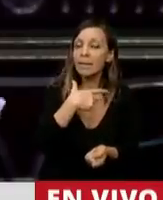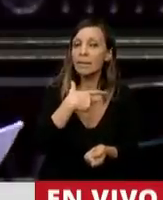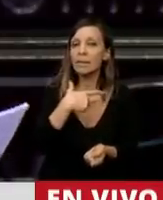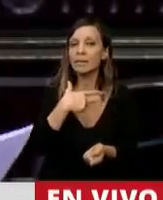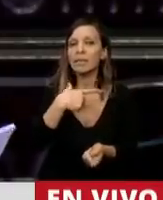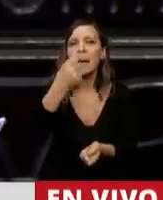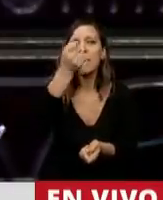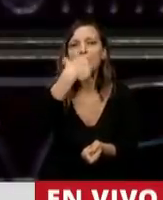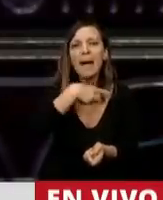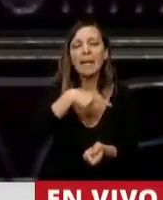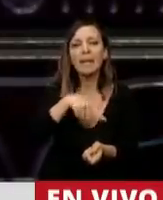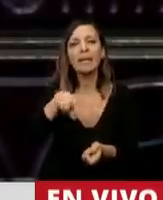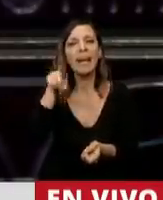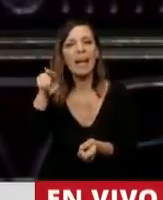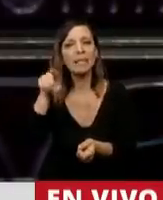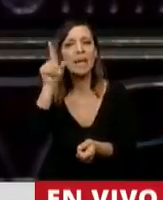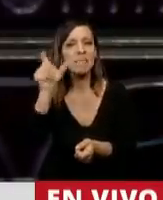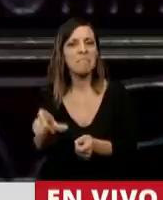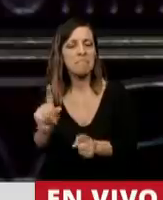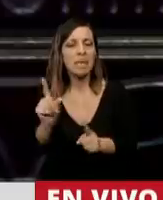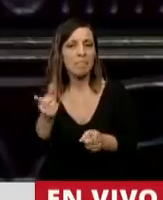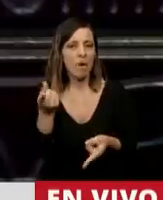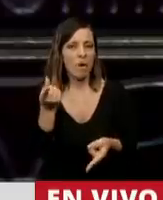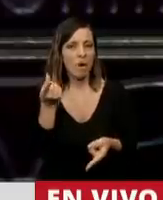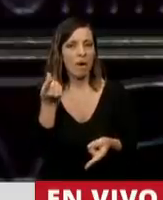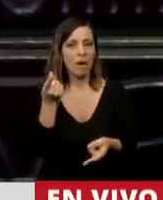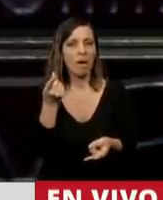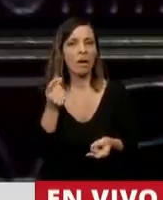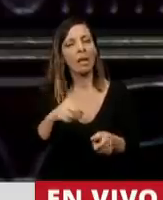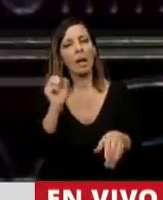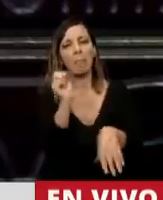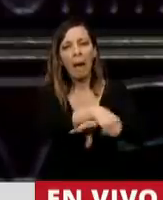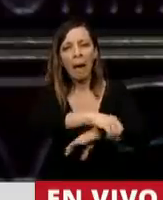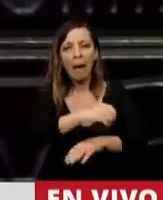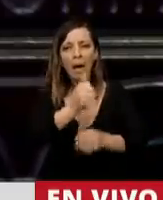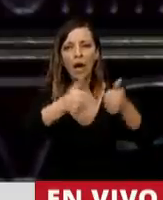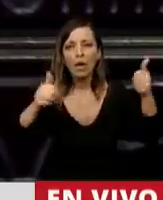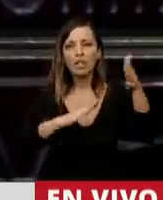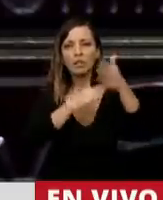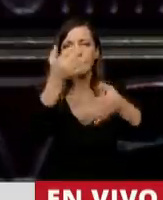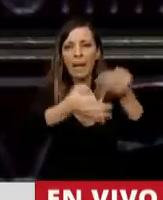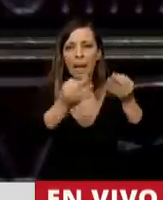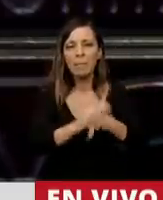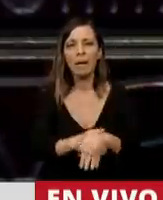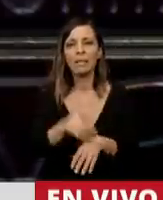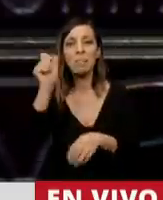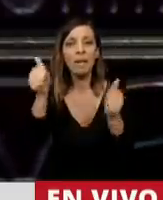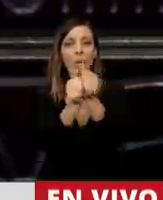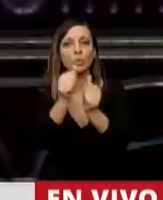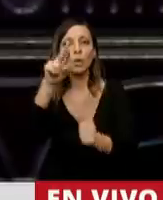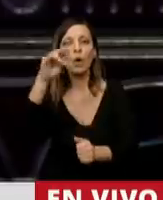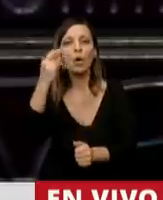Macri, Macri el de Sebel, el que se lleva puesta a la Corte Suprema, Macri el de Rucaus,